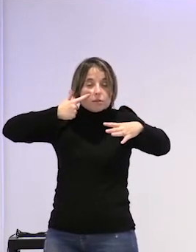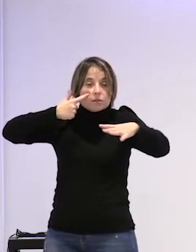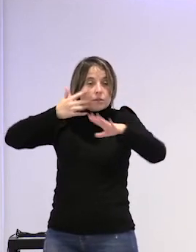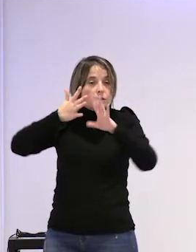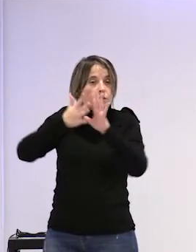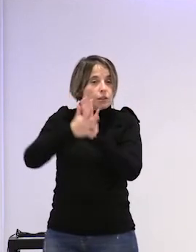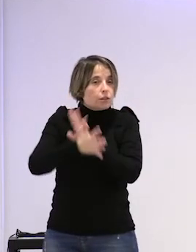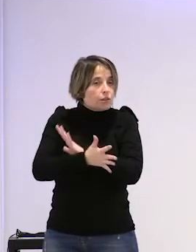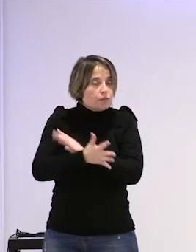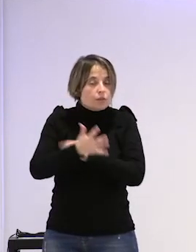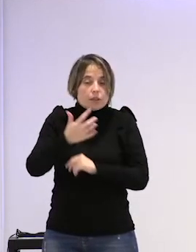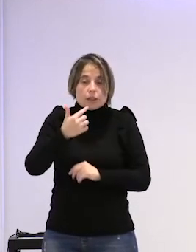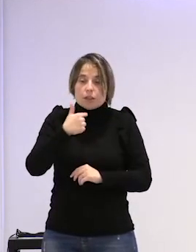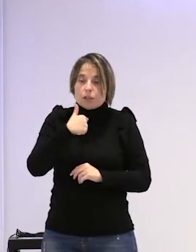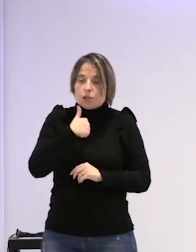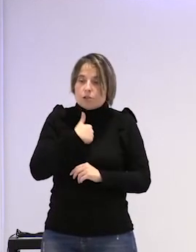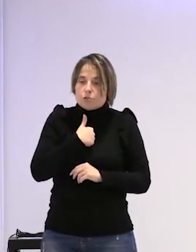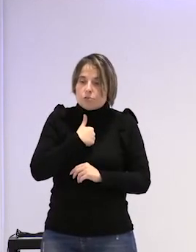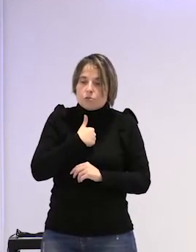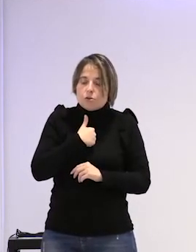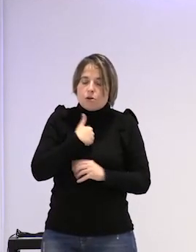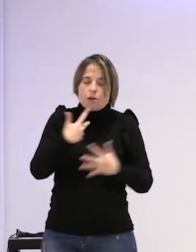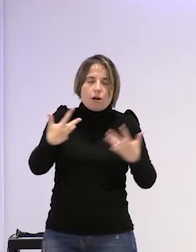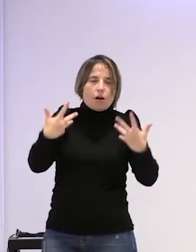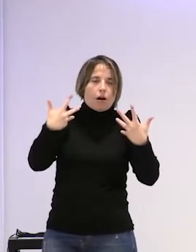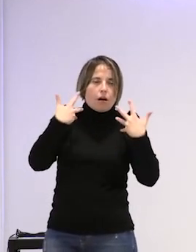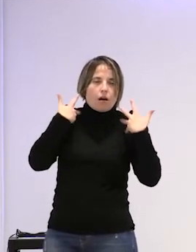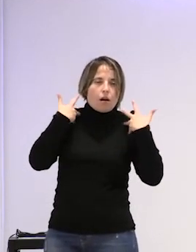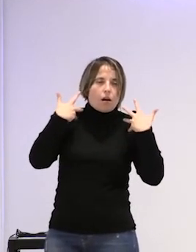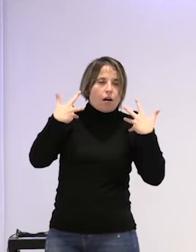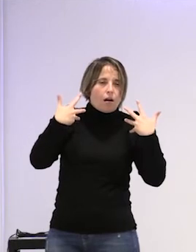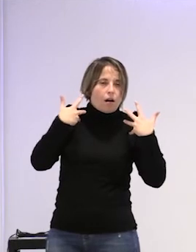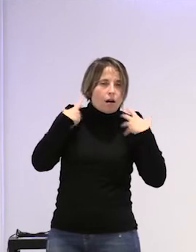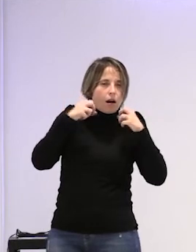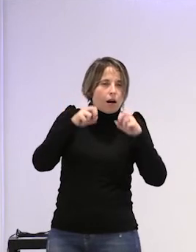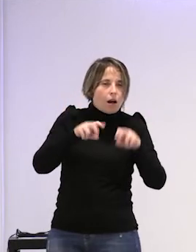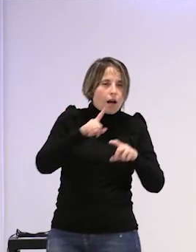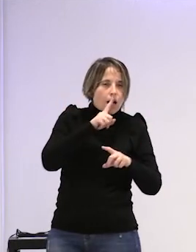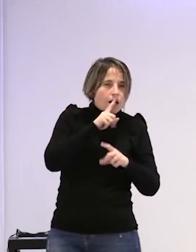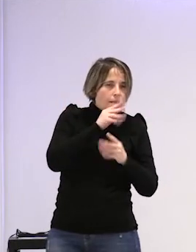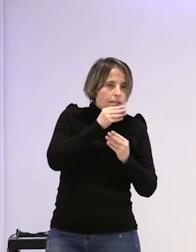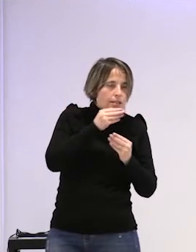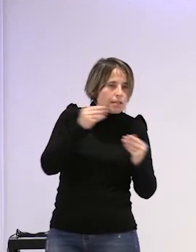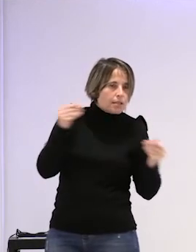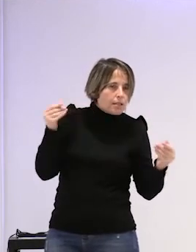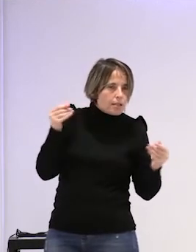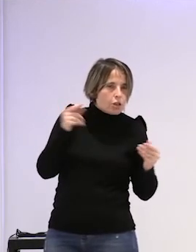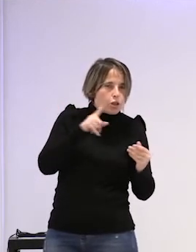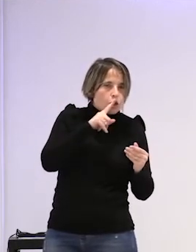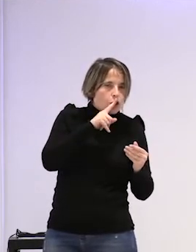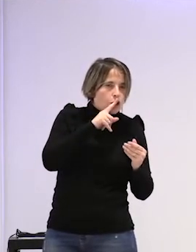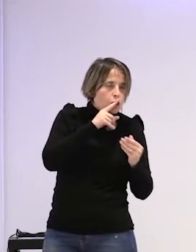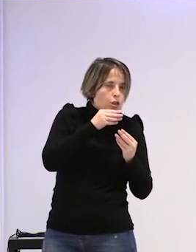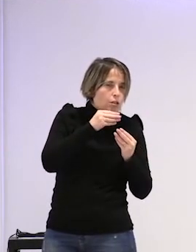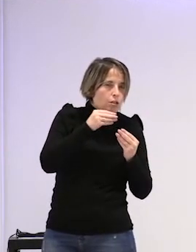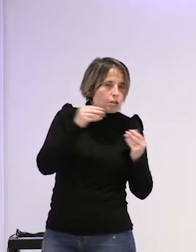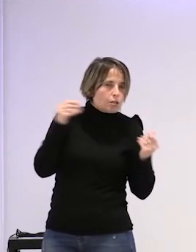es caro de pagar silencio silencio